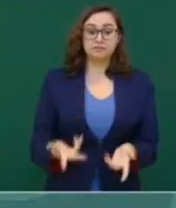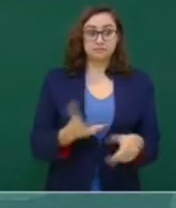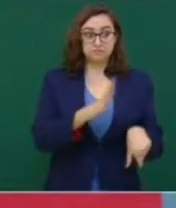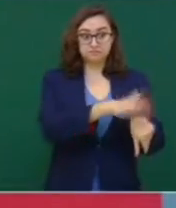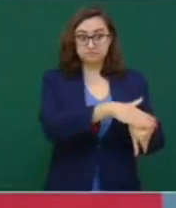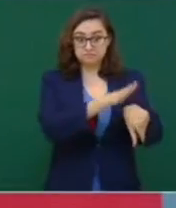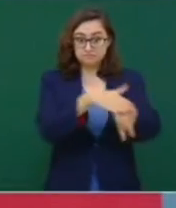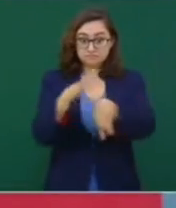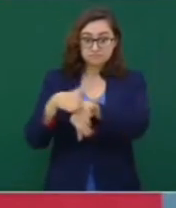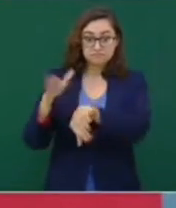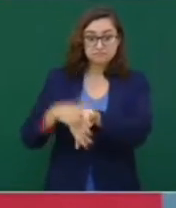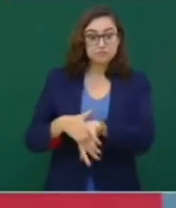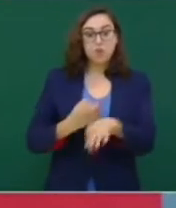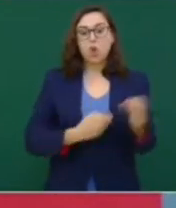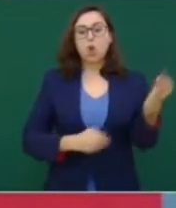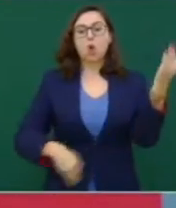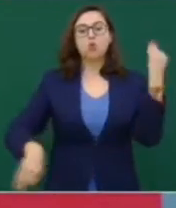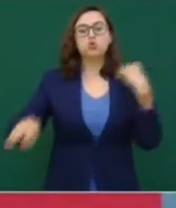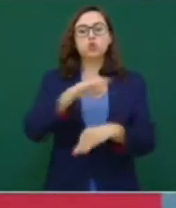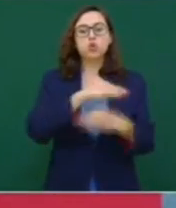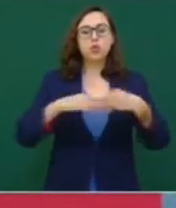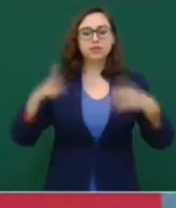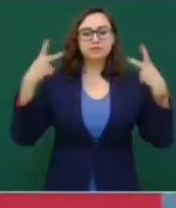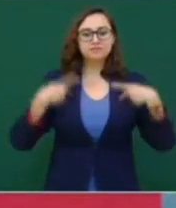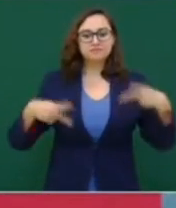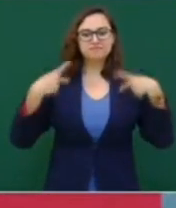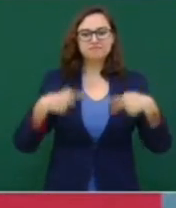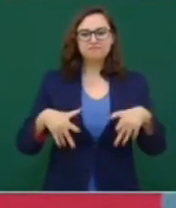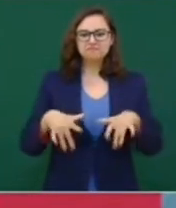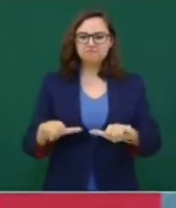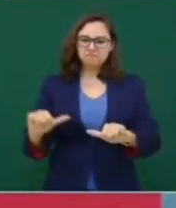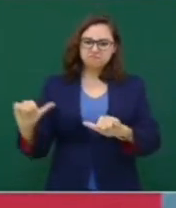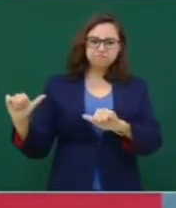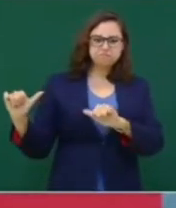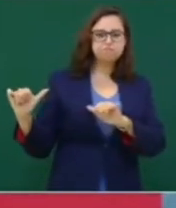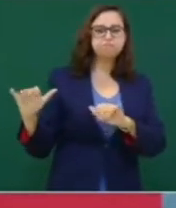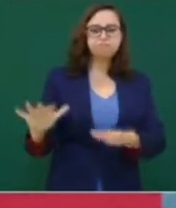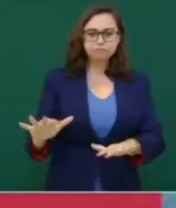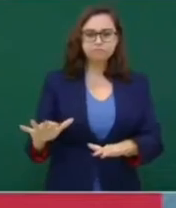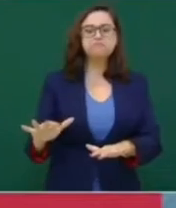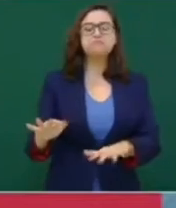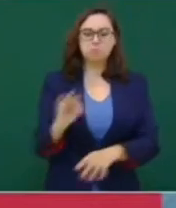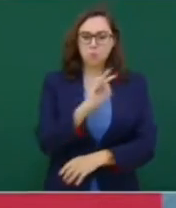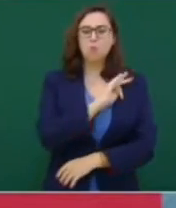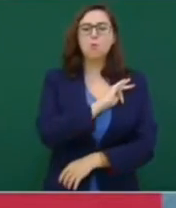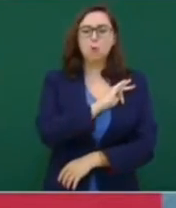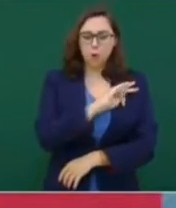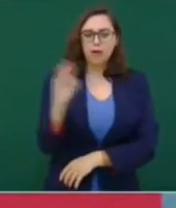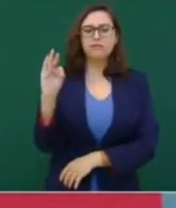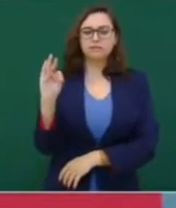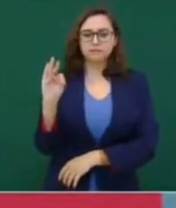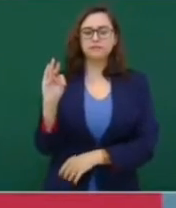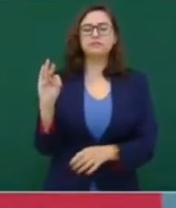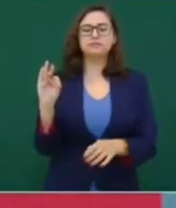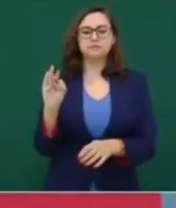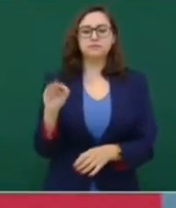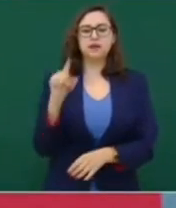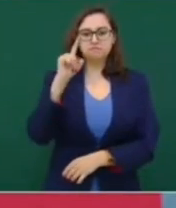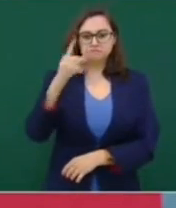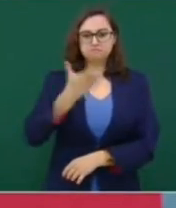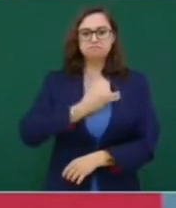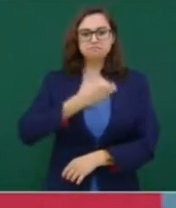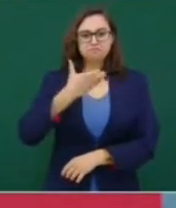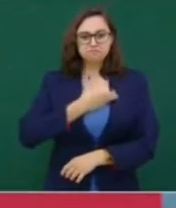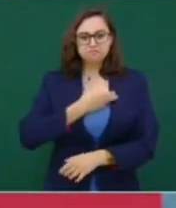convocar a todo el pueblo, porque vamos a informar en plaza